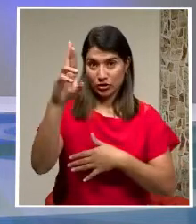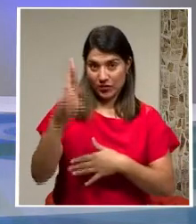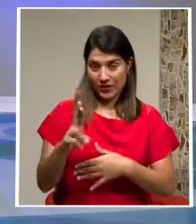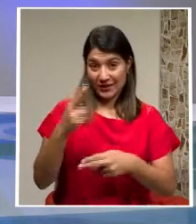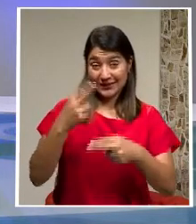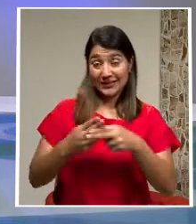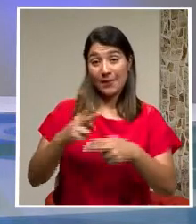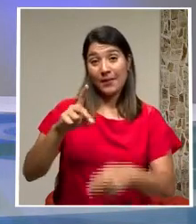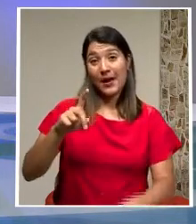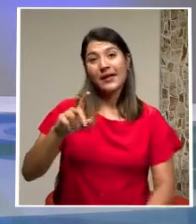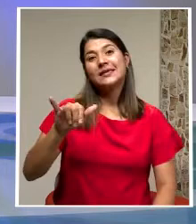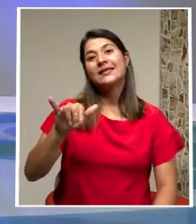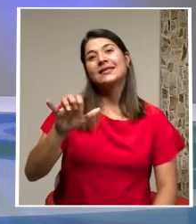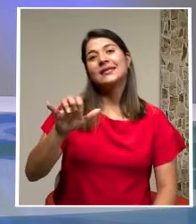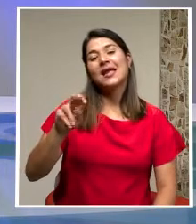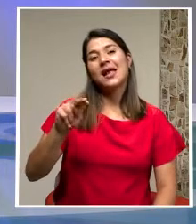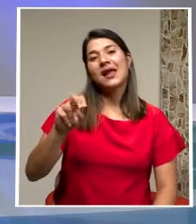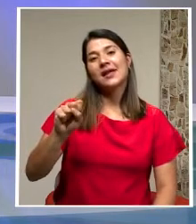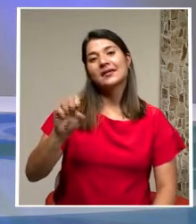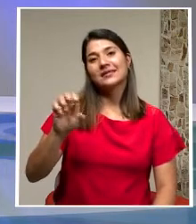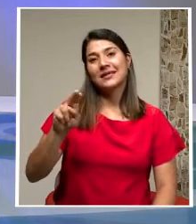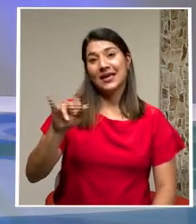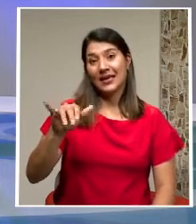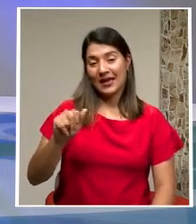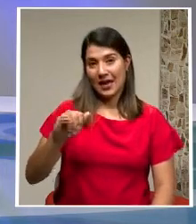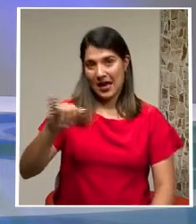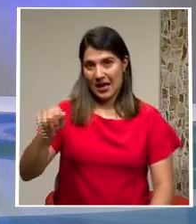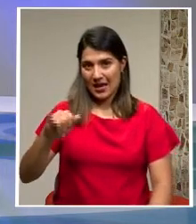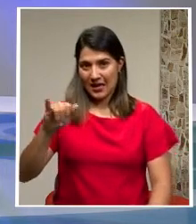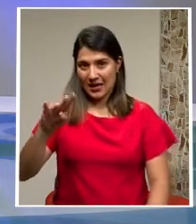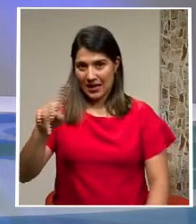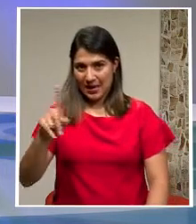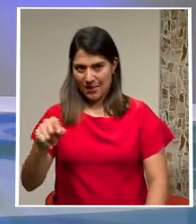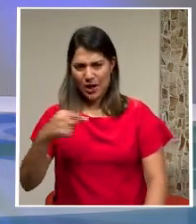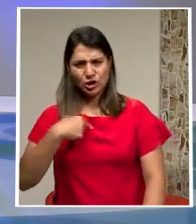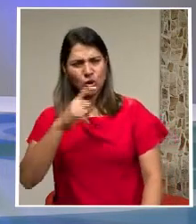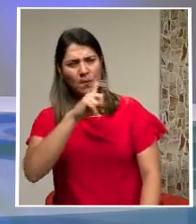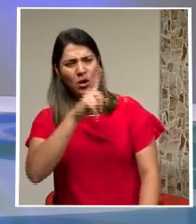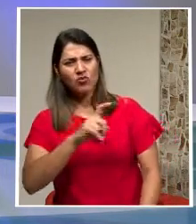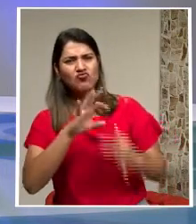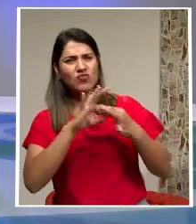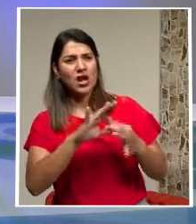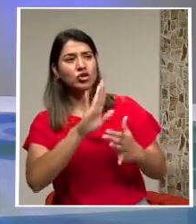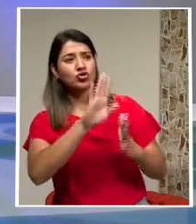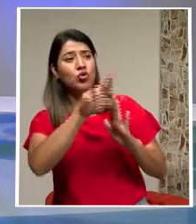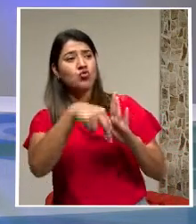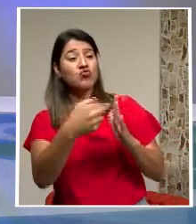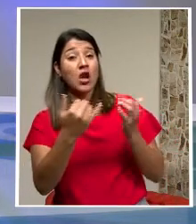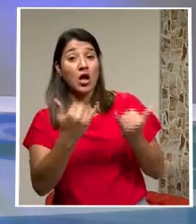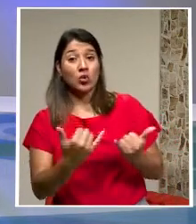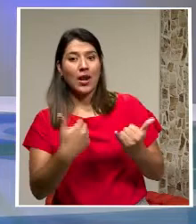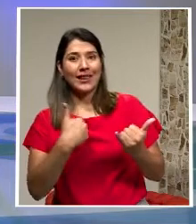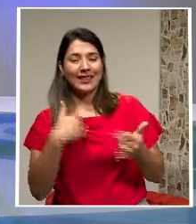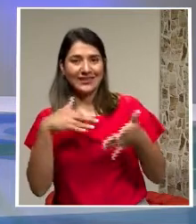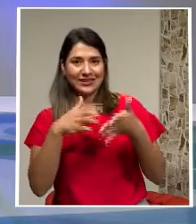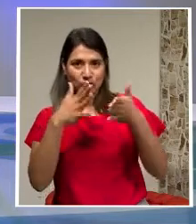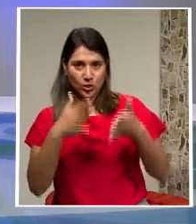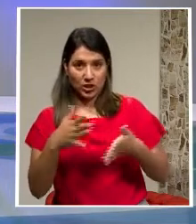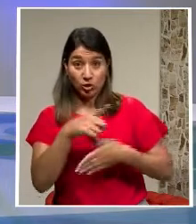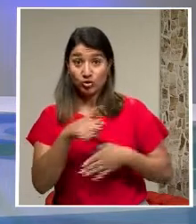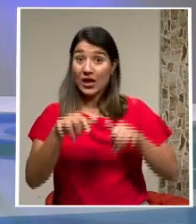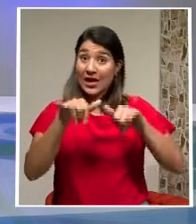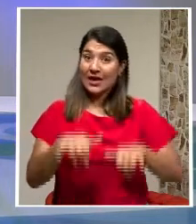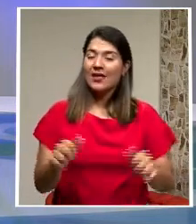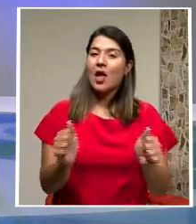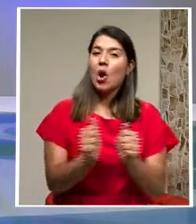CEMIA Jiménez Le voy a preguntar Sobre el rol Actual Del Movimiento Estudiantil Quédese